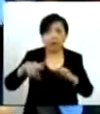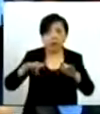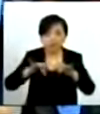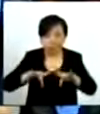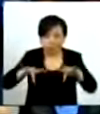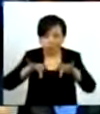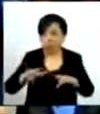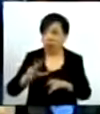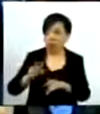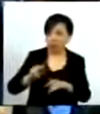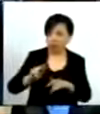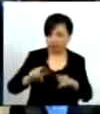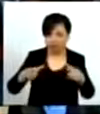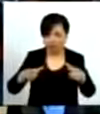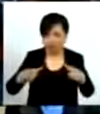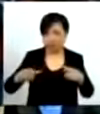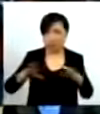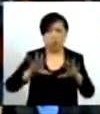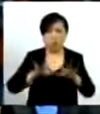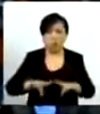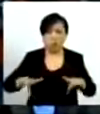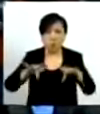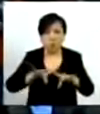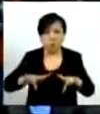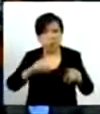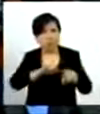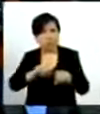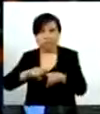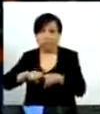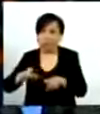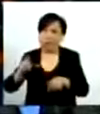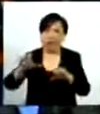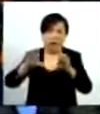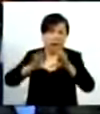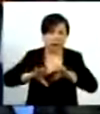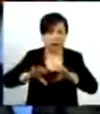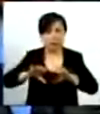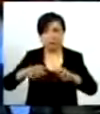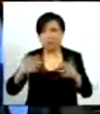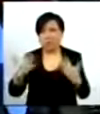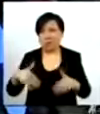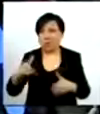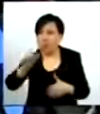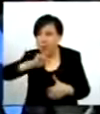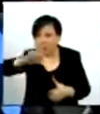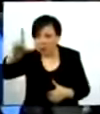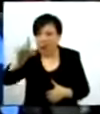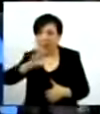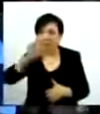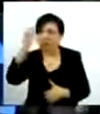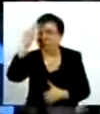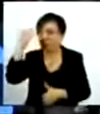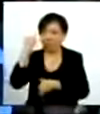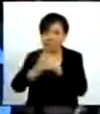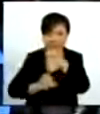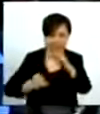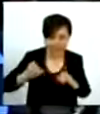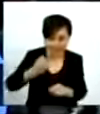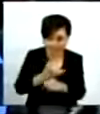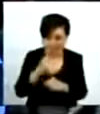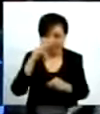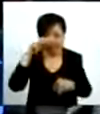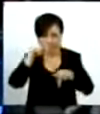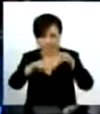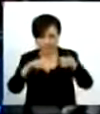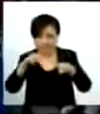con una larga trayectoria. Es una de las voces con más personalidad, con reconocimiento internacional y